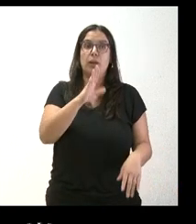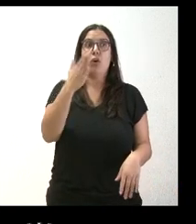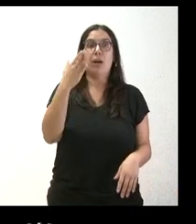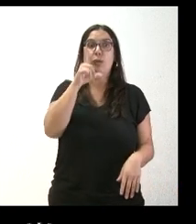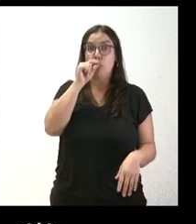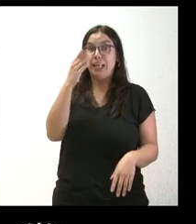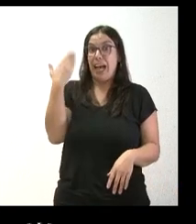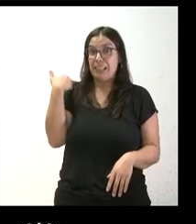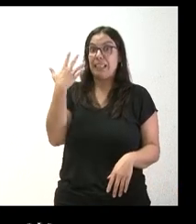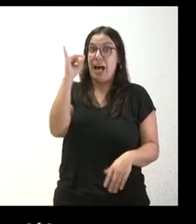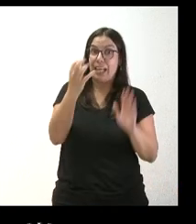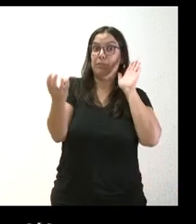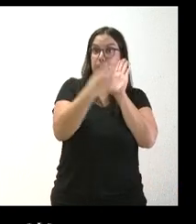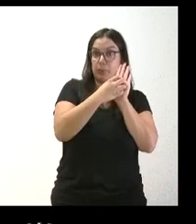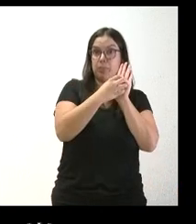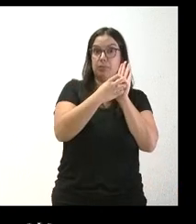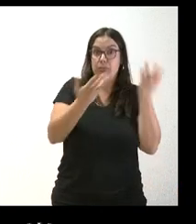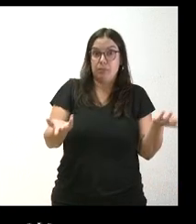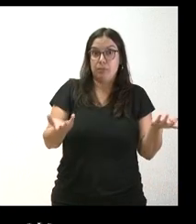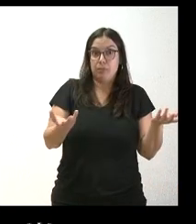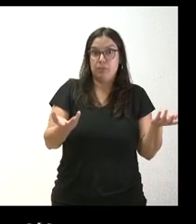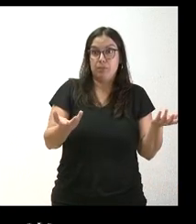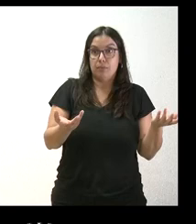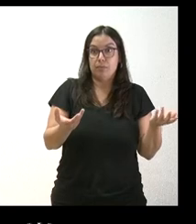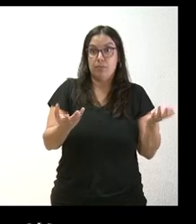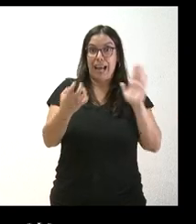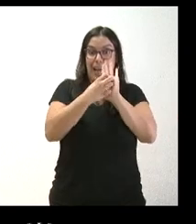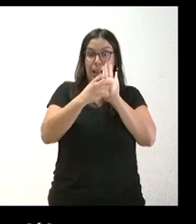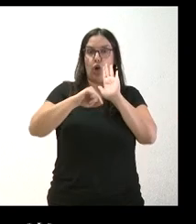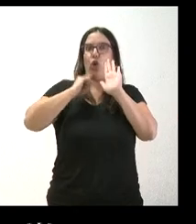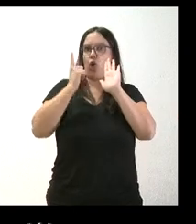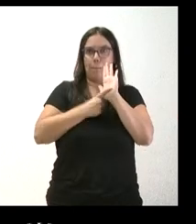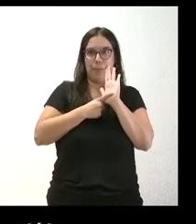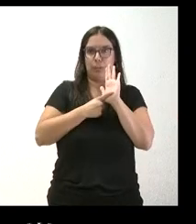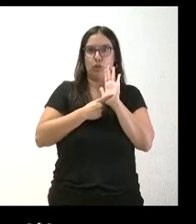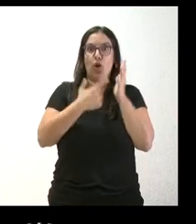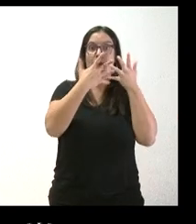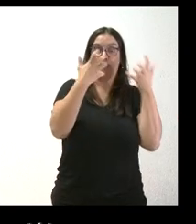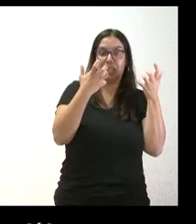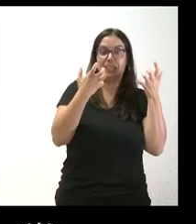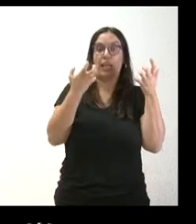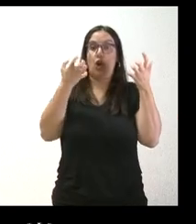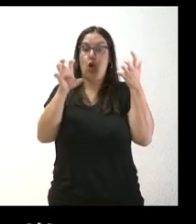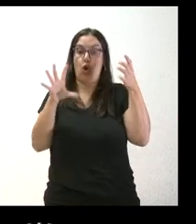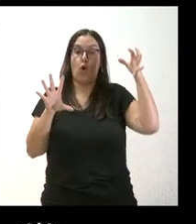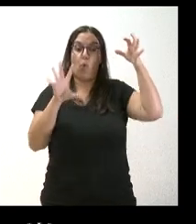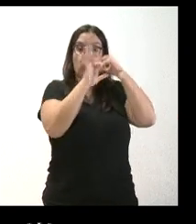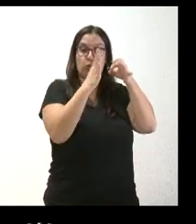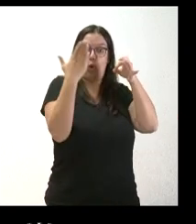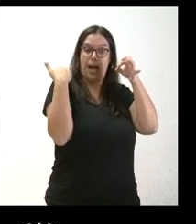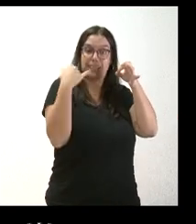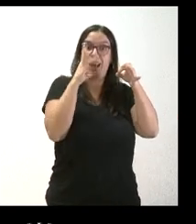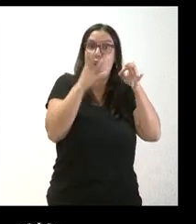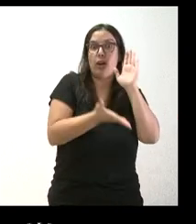en Twitter. En Twitter tenían el logo en su integridad, no solo el lema, y ahora lo han quitado. Yo entiendo que no es